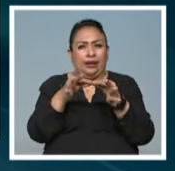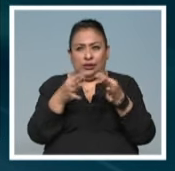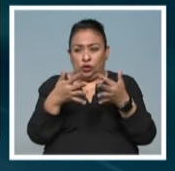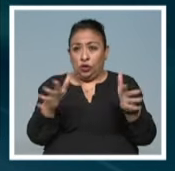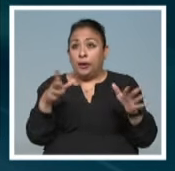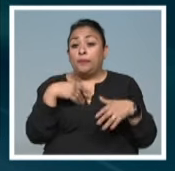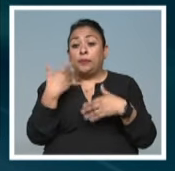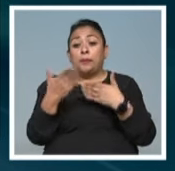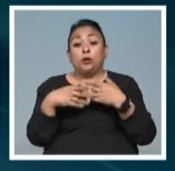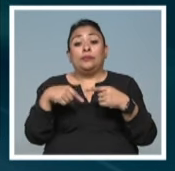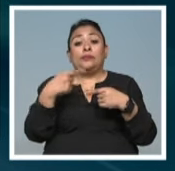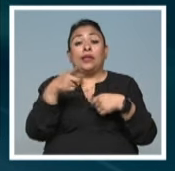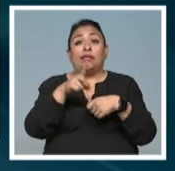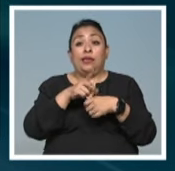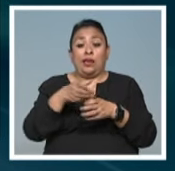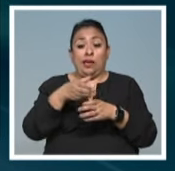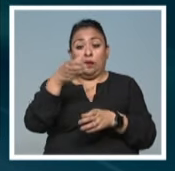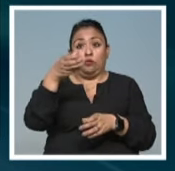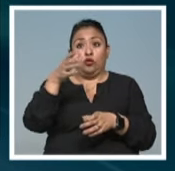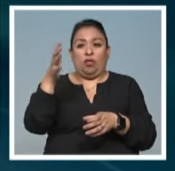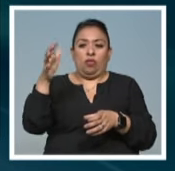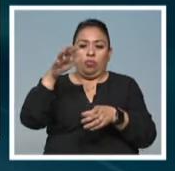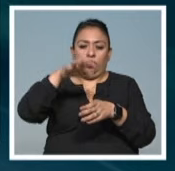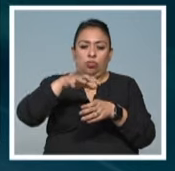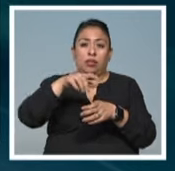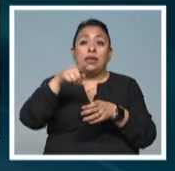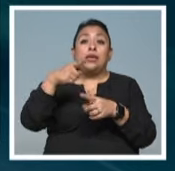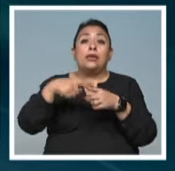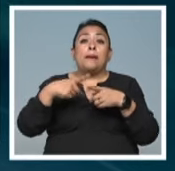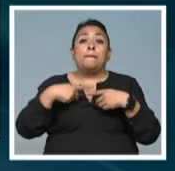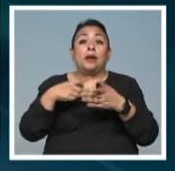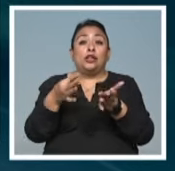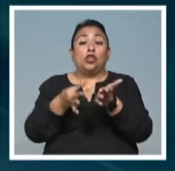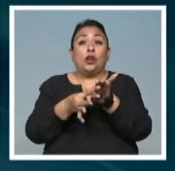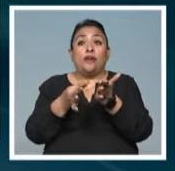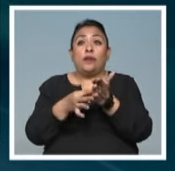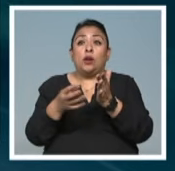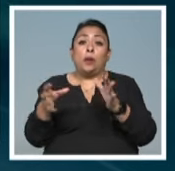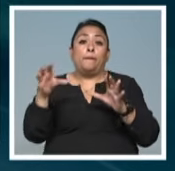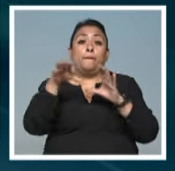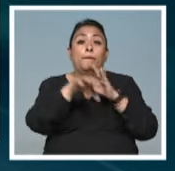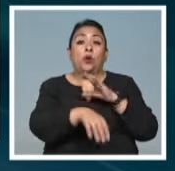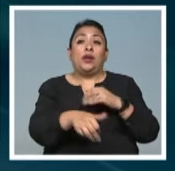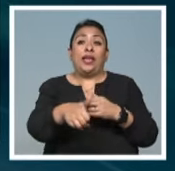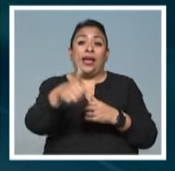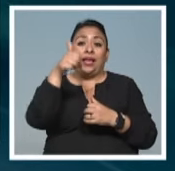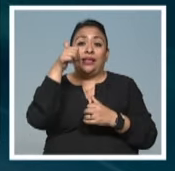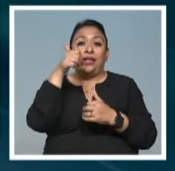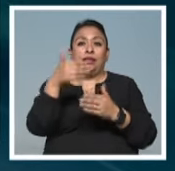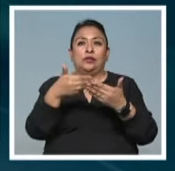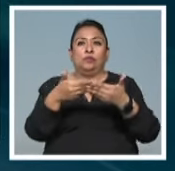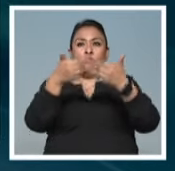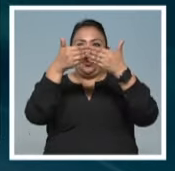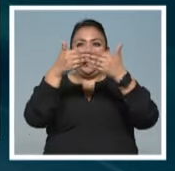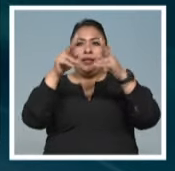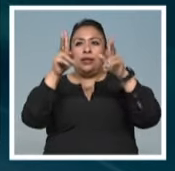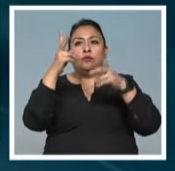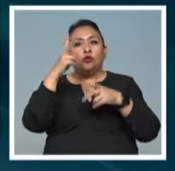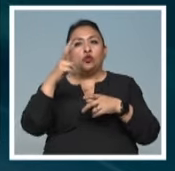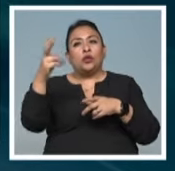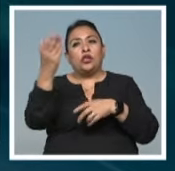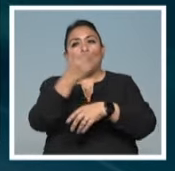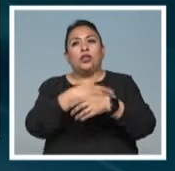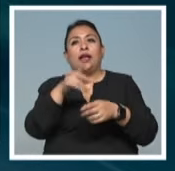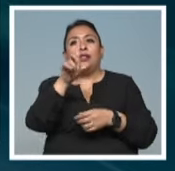En los siguientes días, la cápsula será sellada por un herrero y posteriormente colocada en la parte posterior del mural Sueño de una Tarde